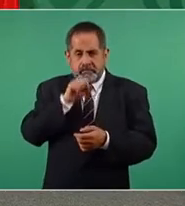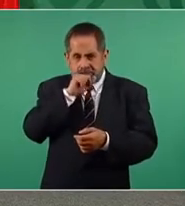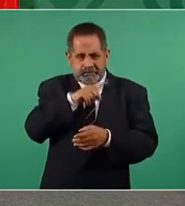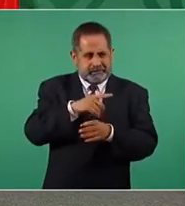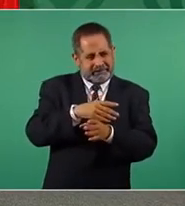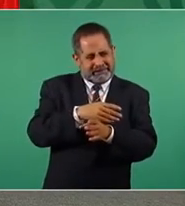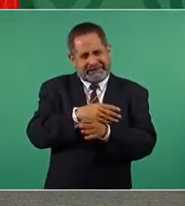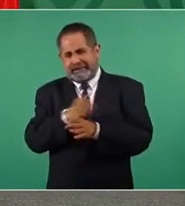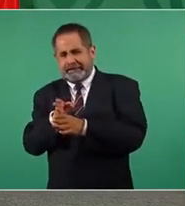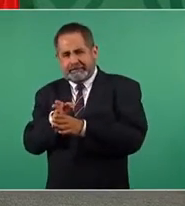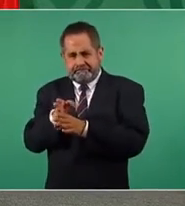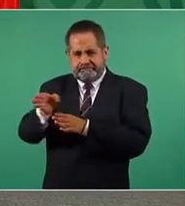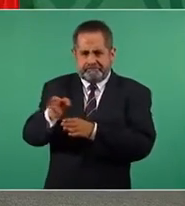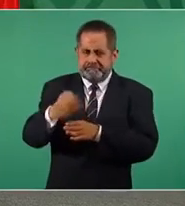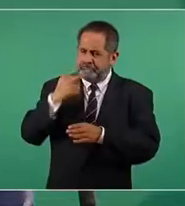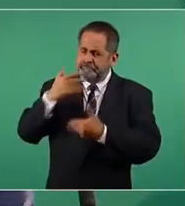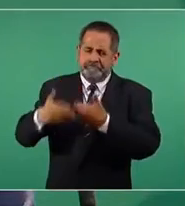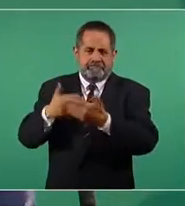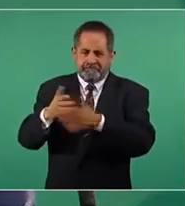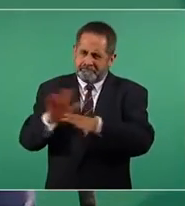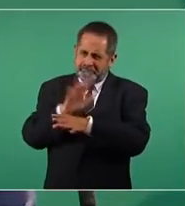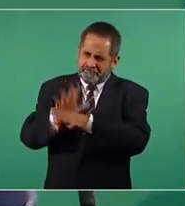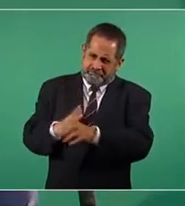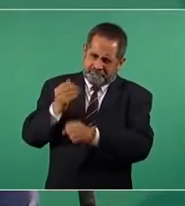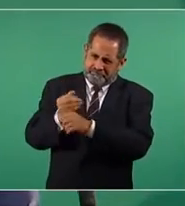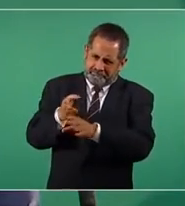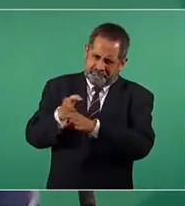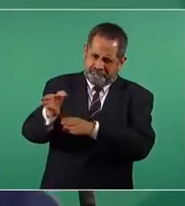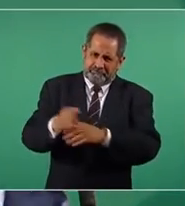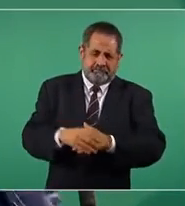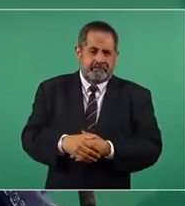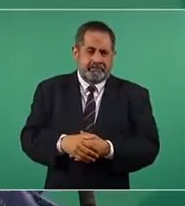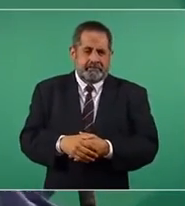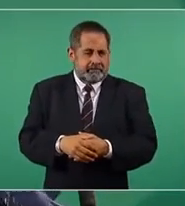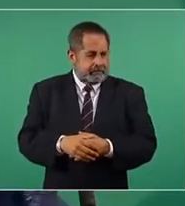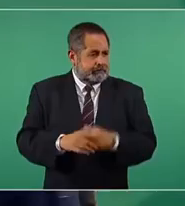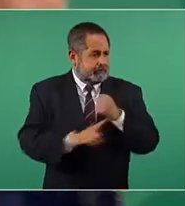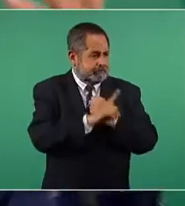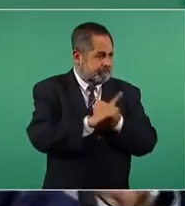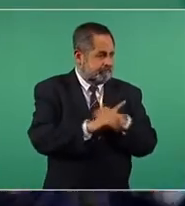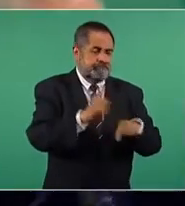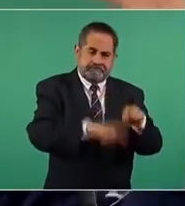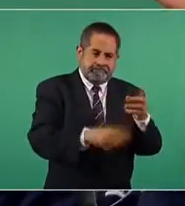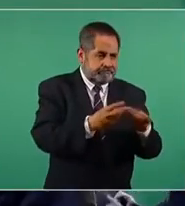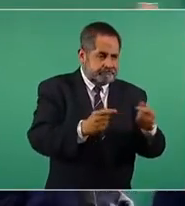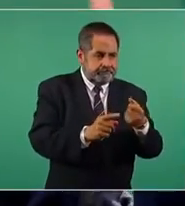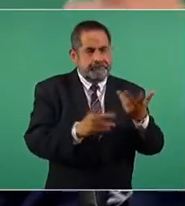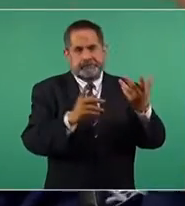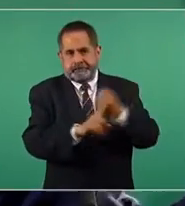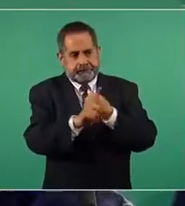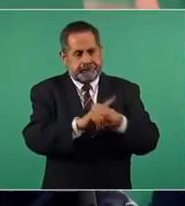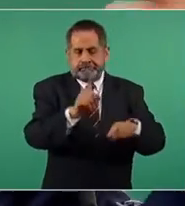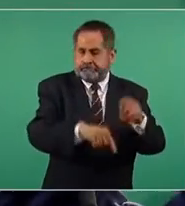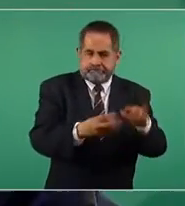entuertos, es estar resolviendo todo esto que nos dejaron de